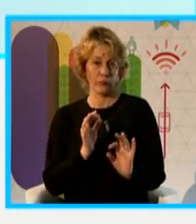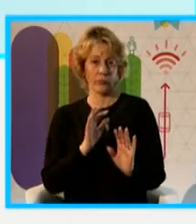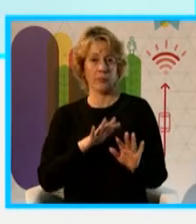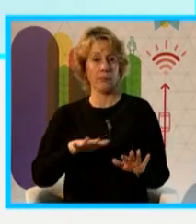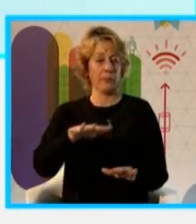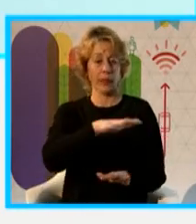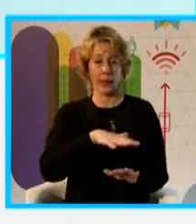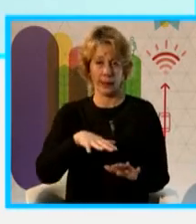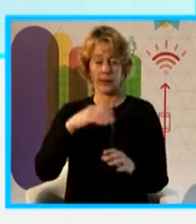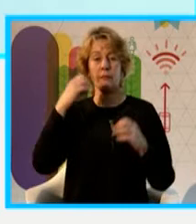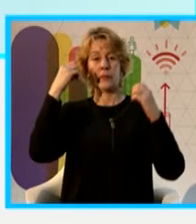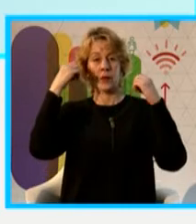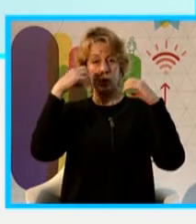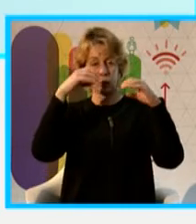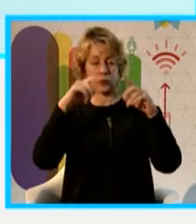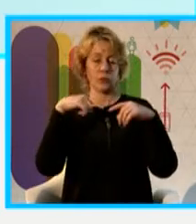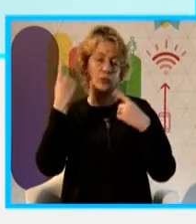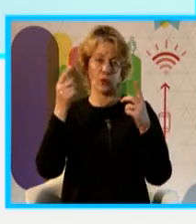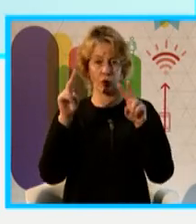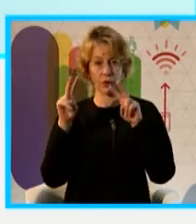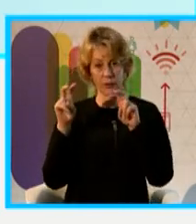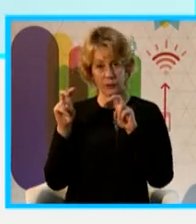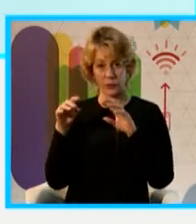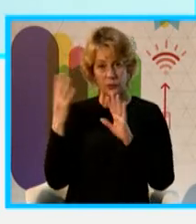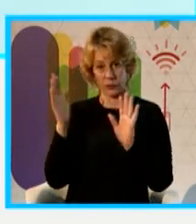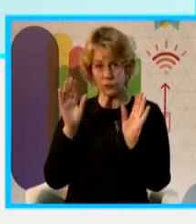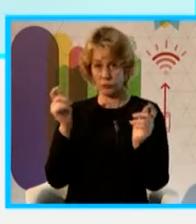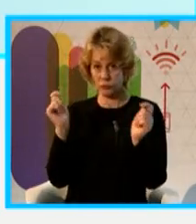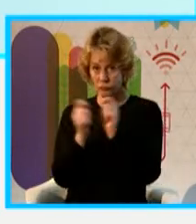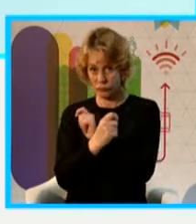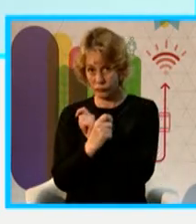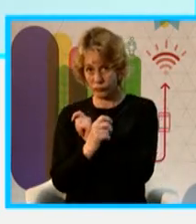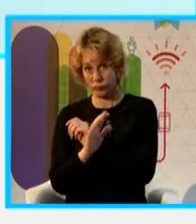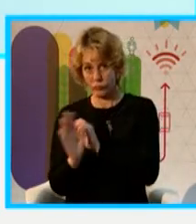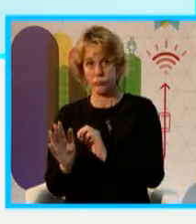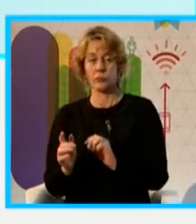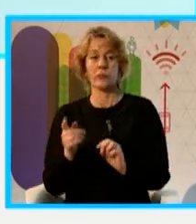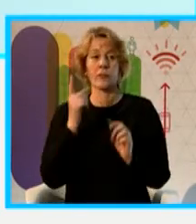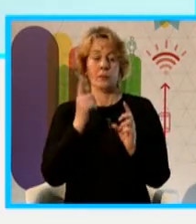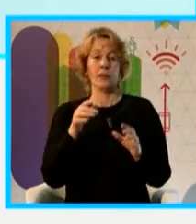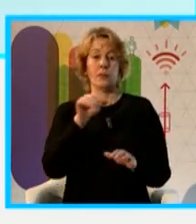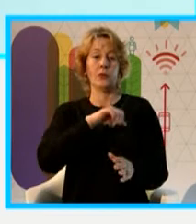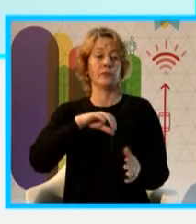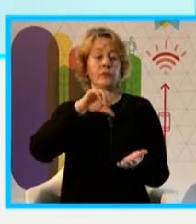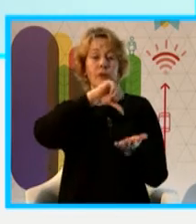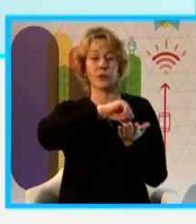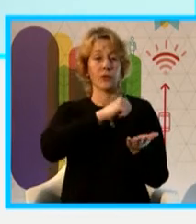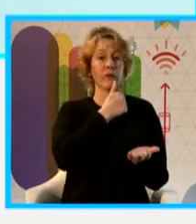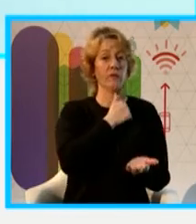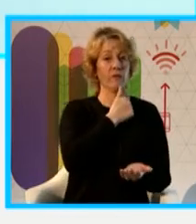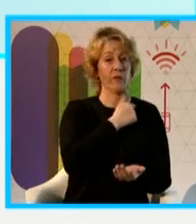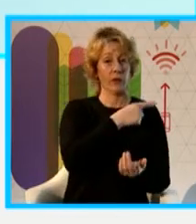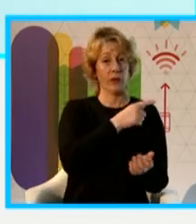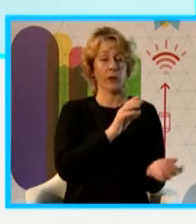ya dijimos con tecnología LED y con gestión inteligente, o sea, se va a tratar de repetir lo que se hizo para la ciudad vieja con la